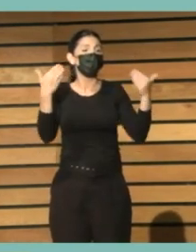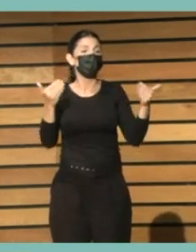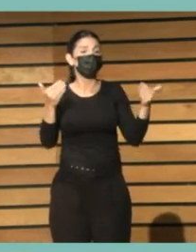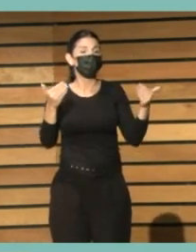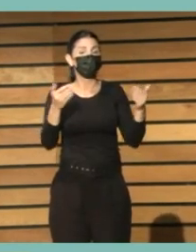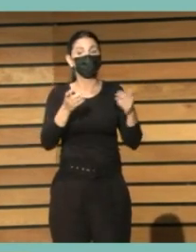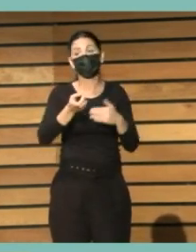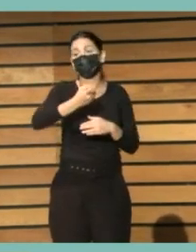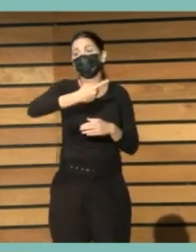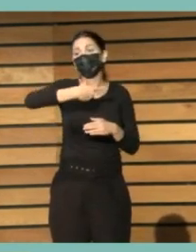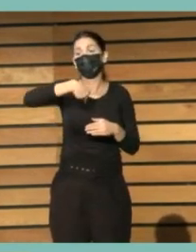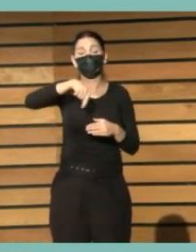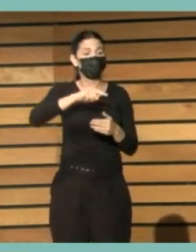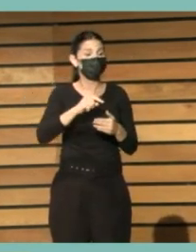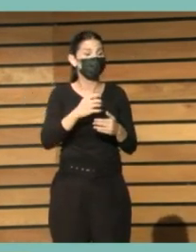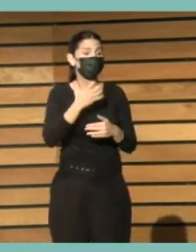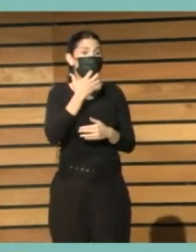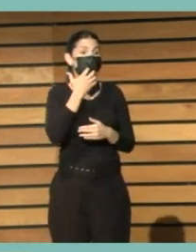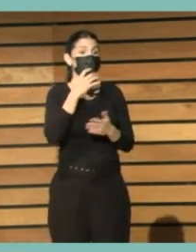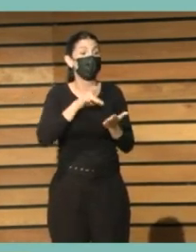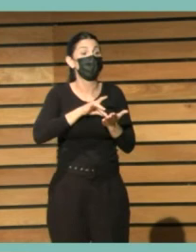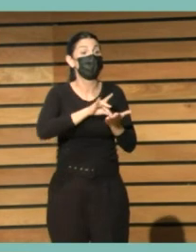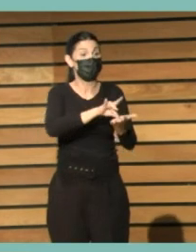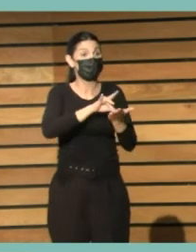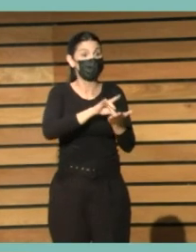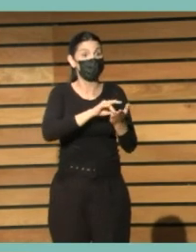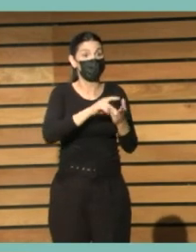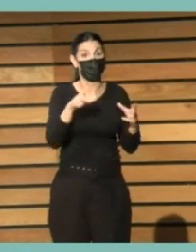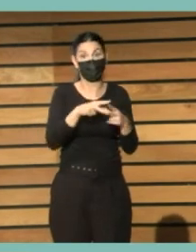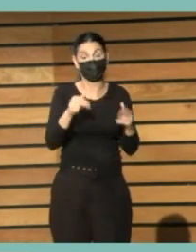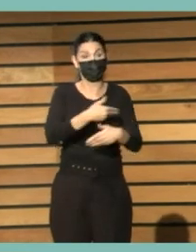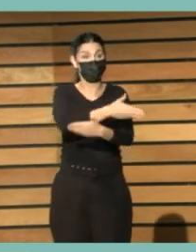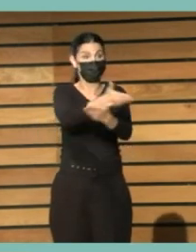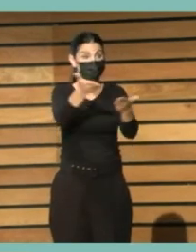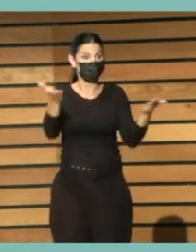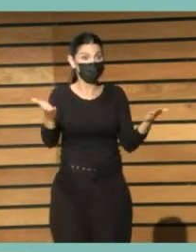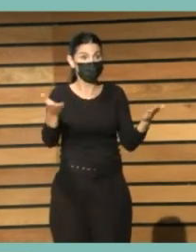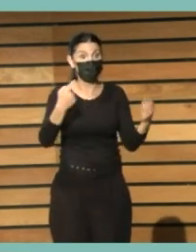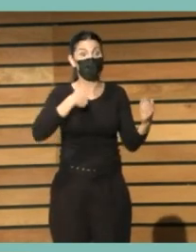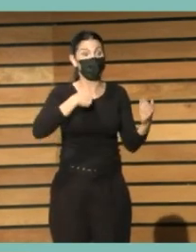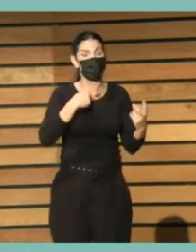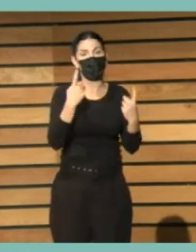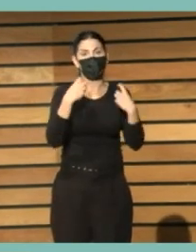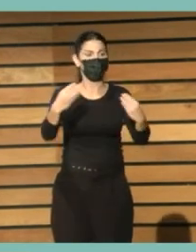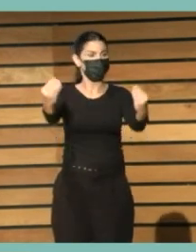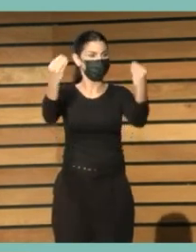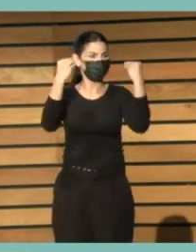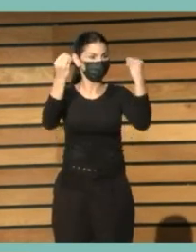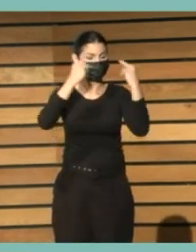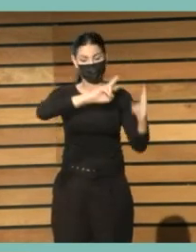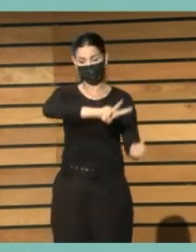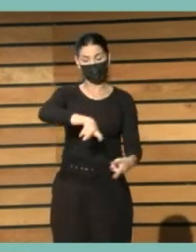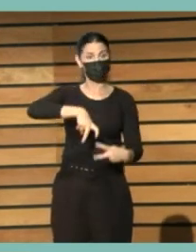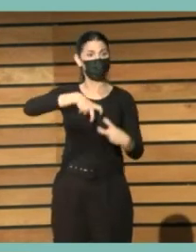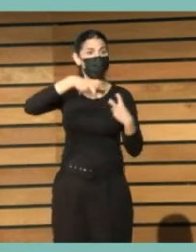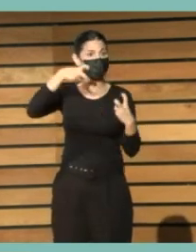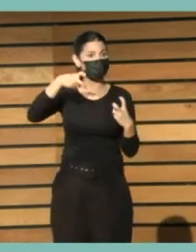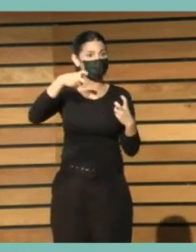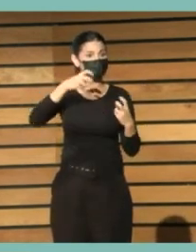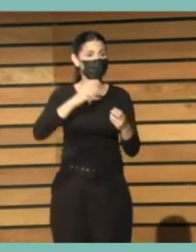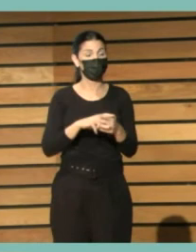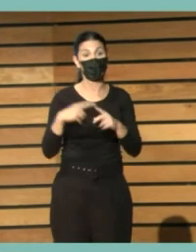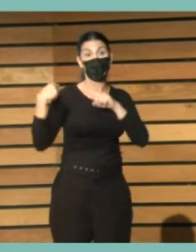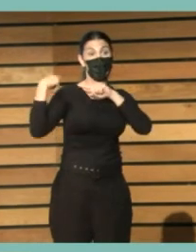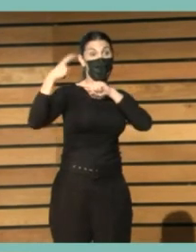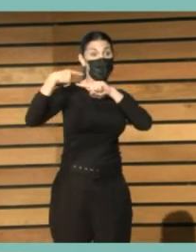para que nosotros podamos dar ese servicio a la ciudadanía hace falta primero que nos formen que nos reciclemos el que venga nueva las nuevas generaciones que